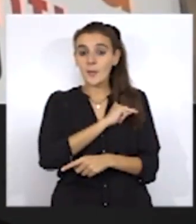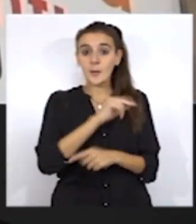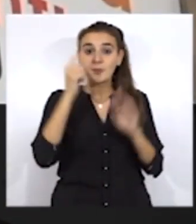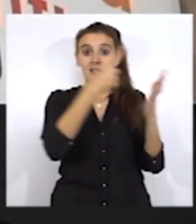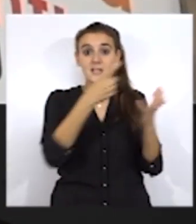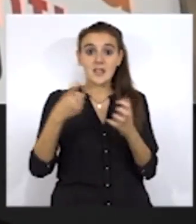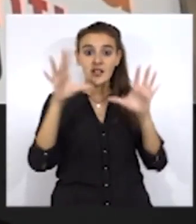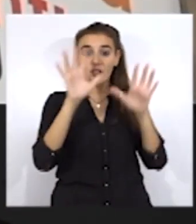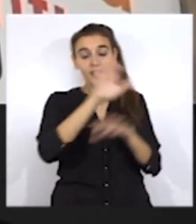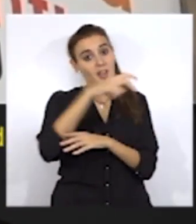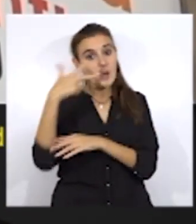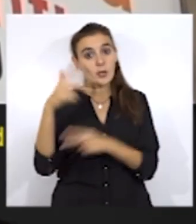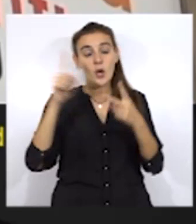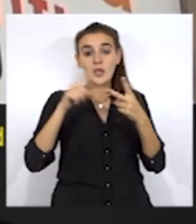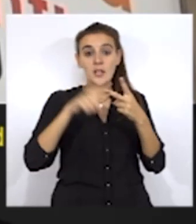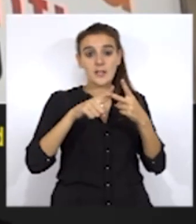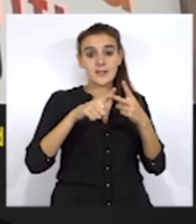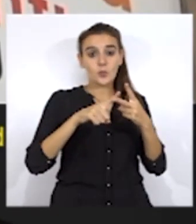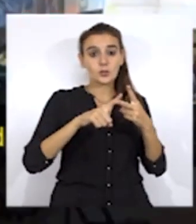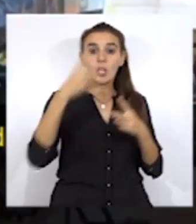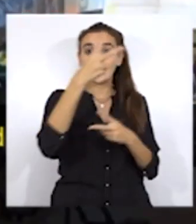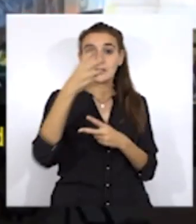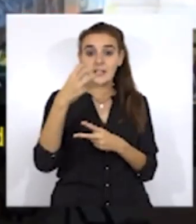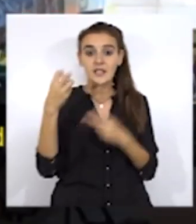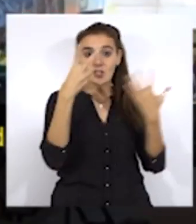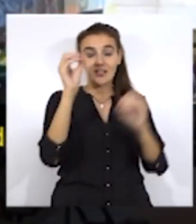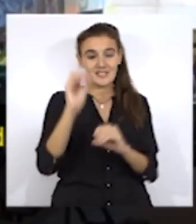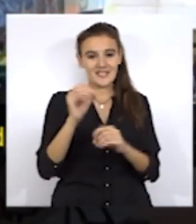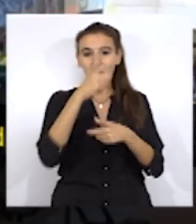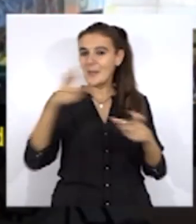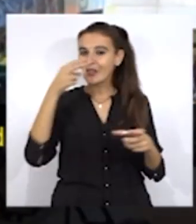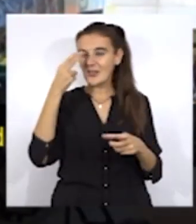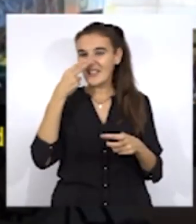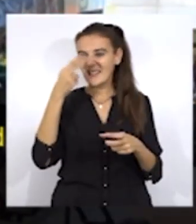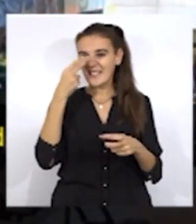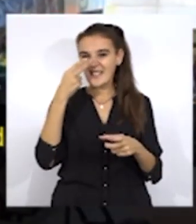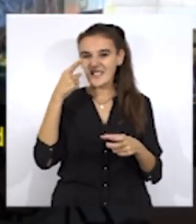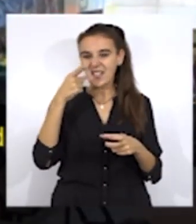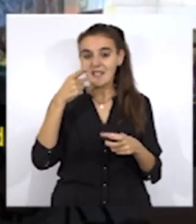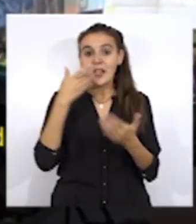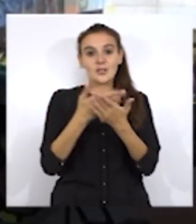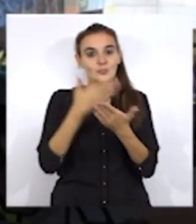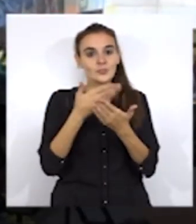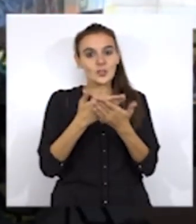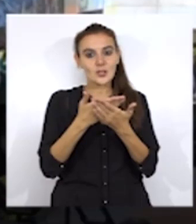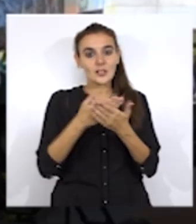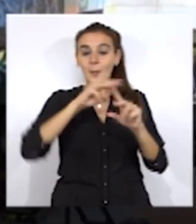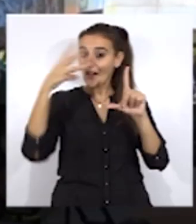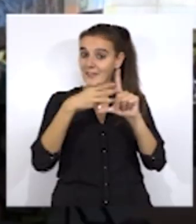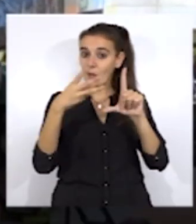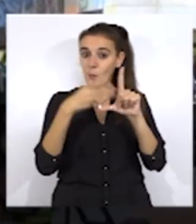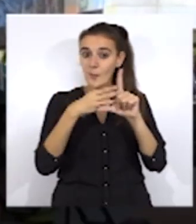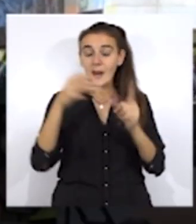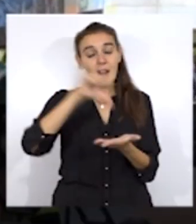acésit de 370. Los interesados pueden obtener el impreso de solicitud de la página web de la ciudad de Ceuta. Una